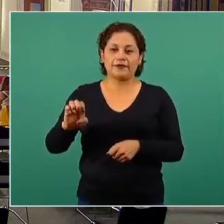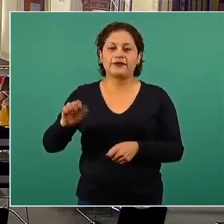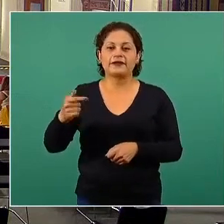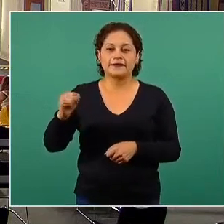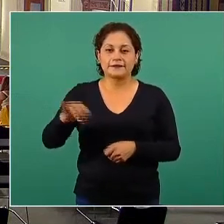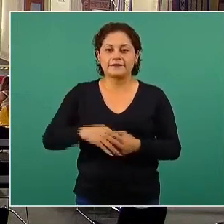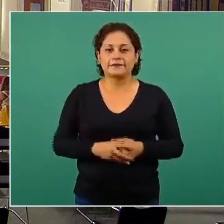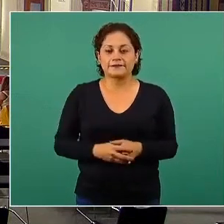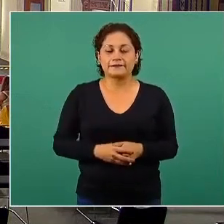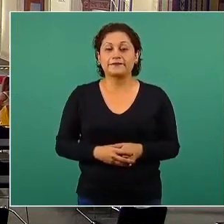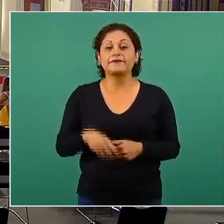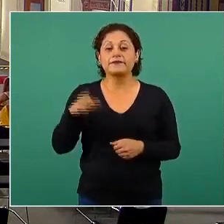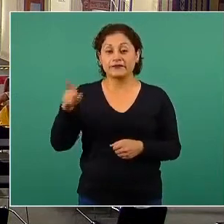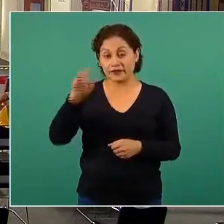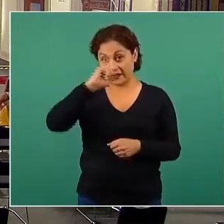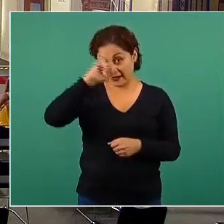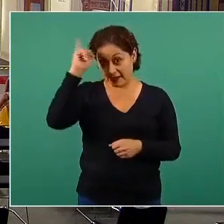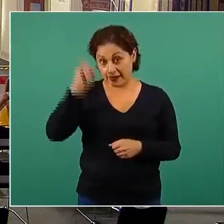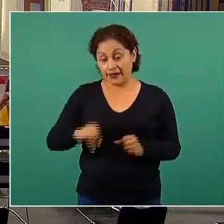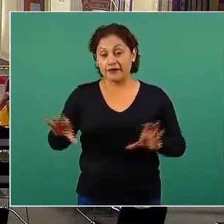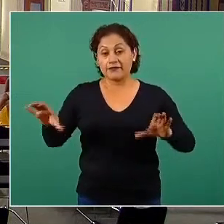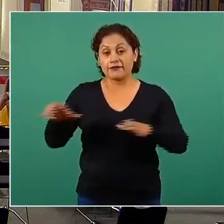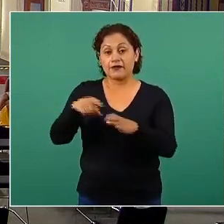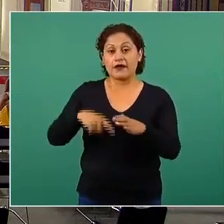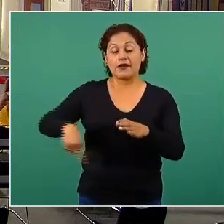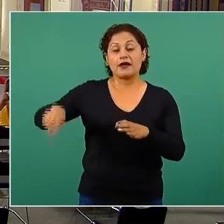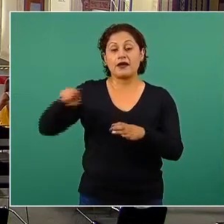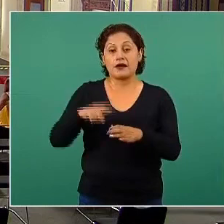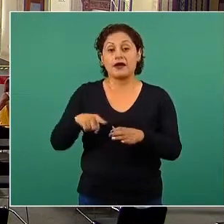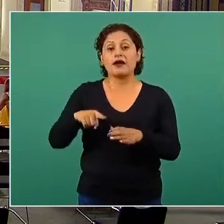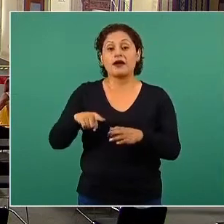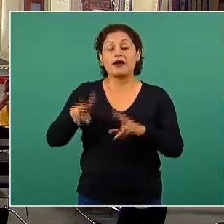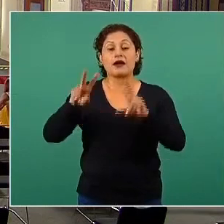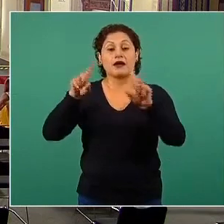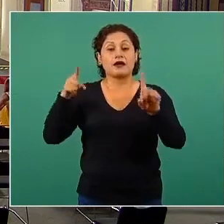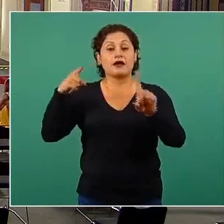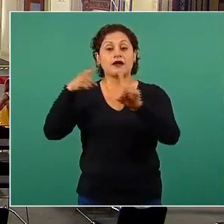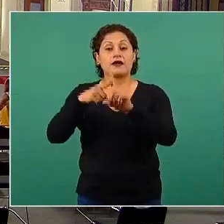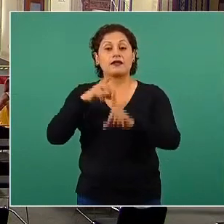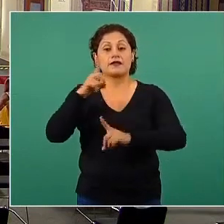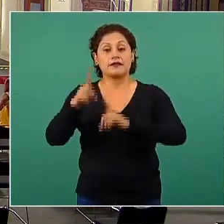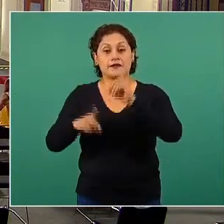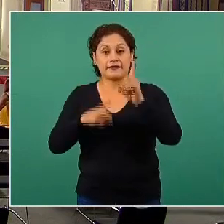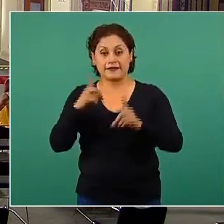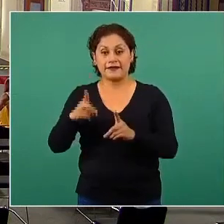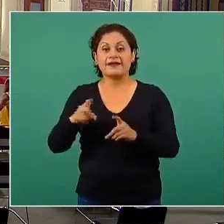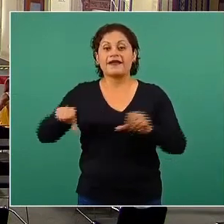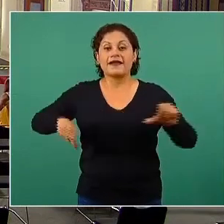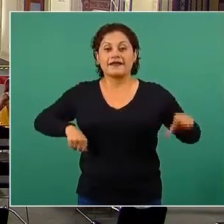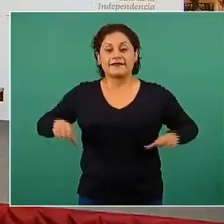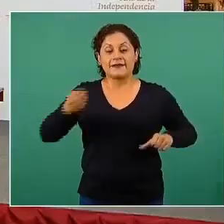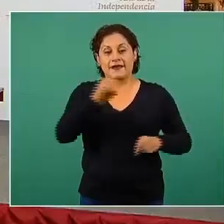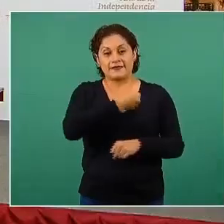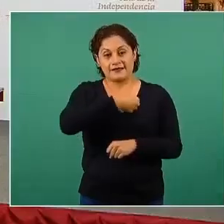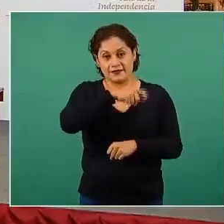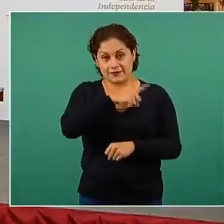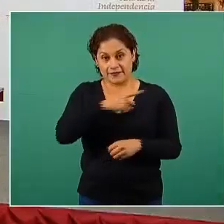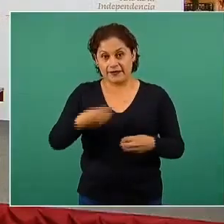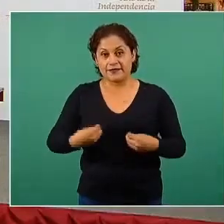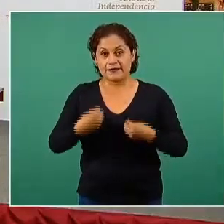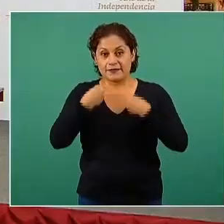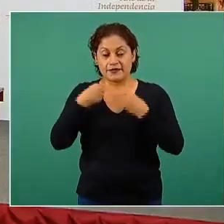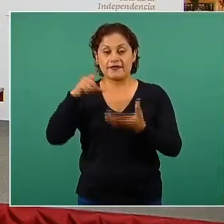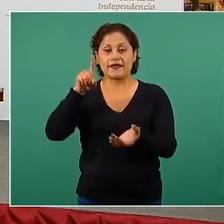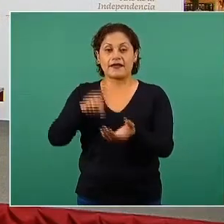jefa del Departamento de Actividad Física y Estilos de Vida Saludables del